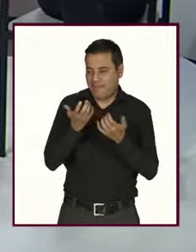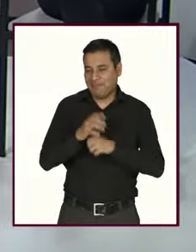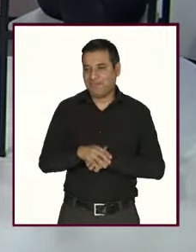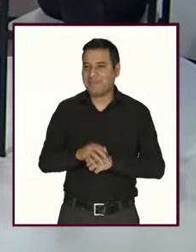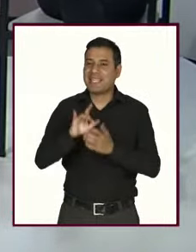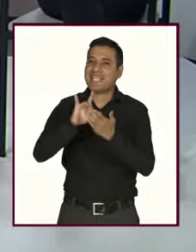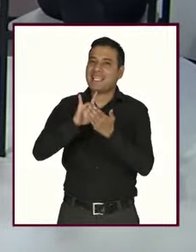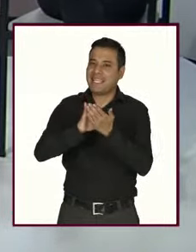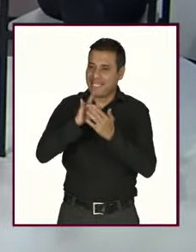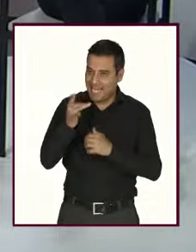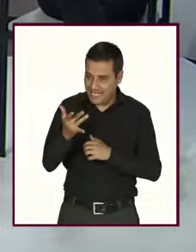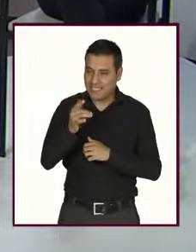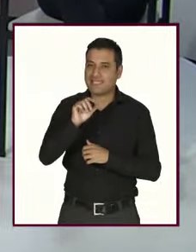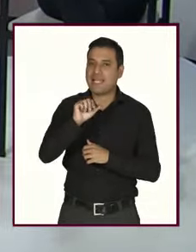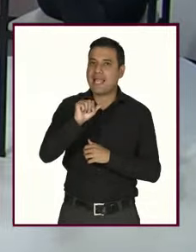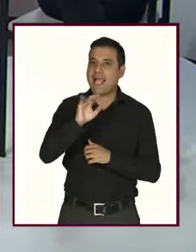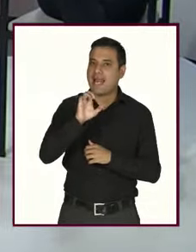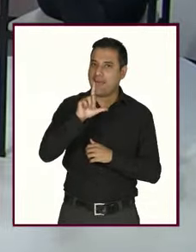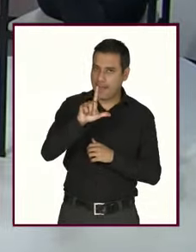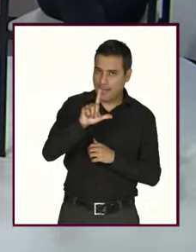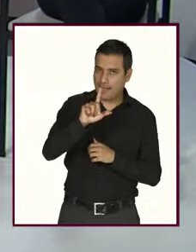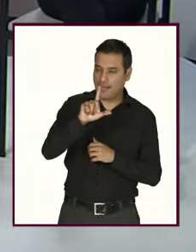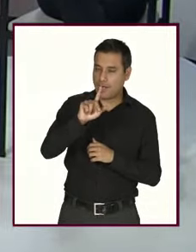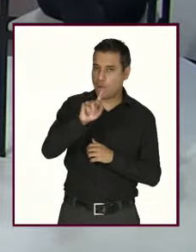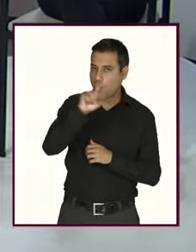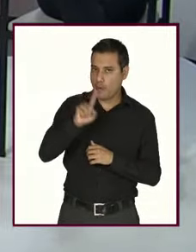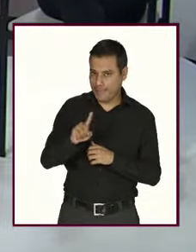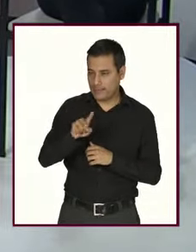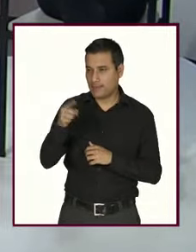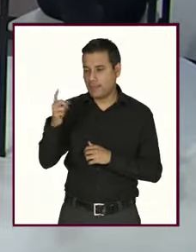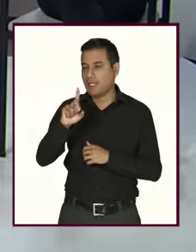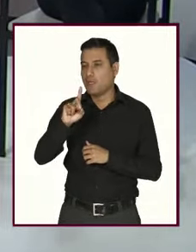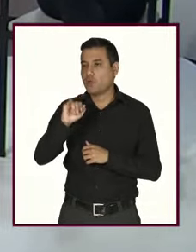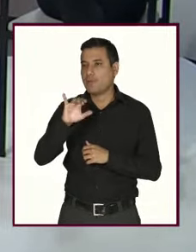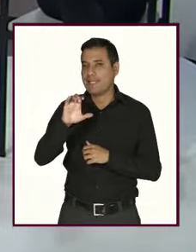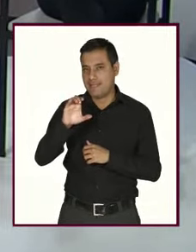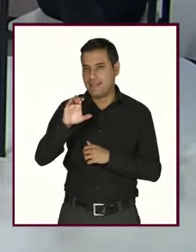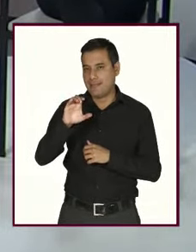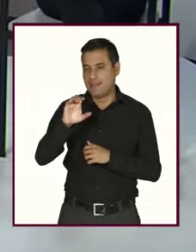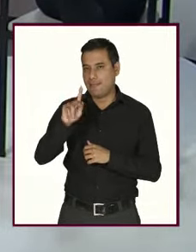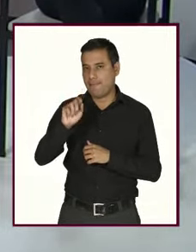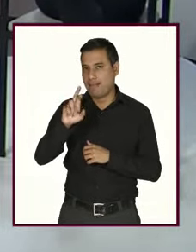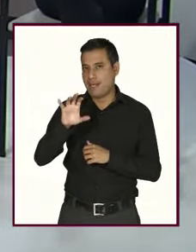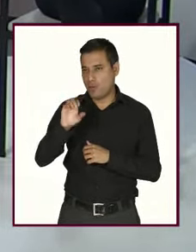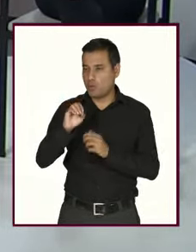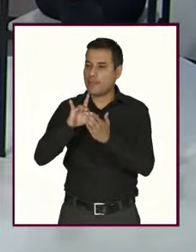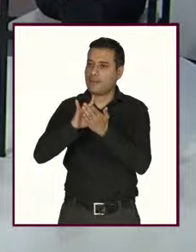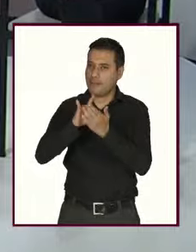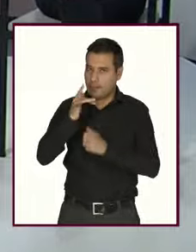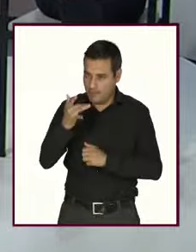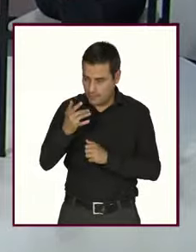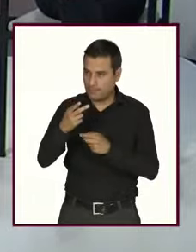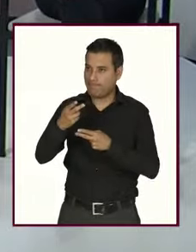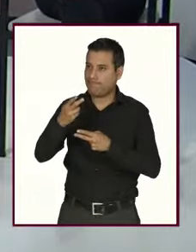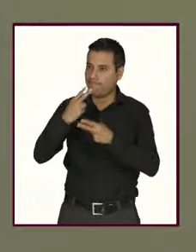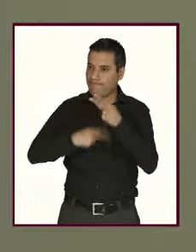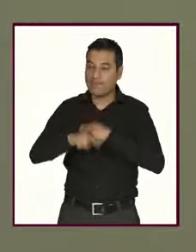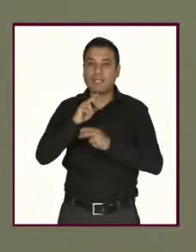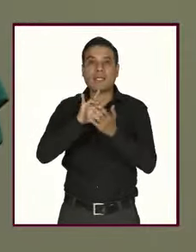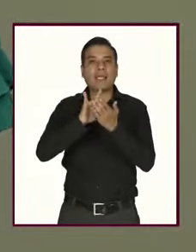invitadas Anabel López Sánchez Dominic Reyes Peredo muchas gracias a ambas por estar con nosotros y